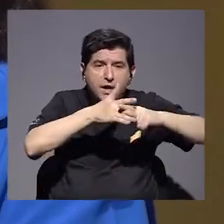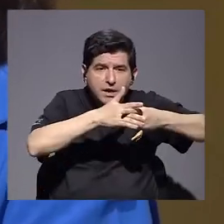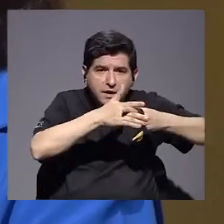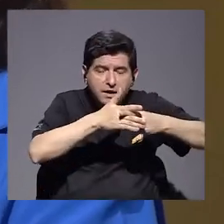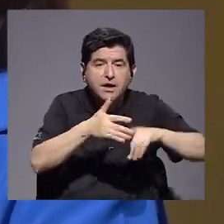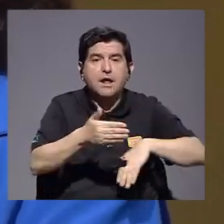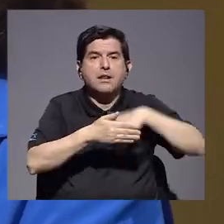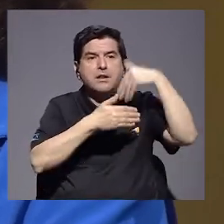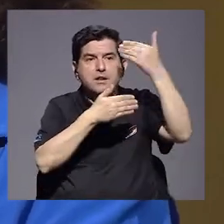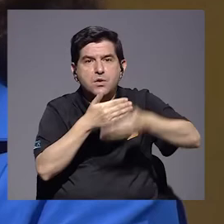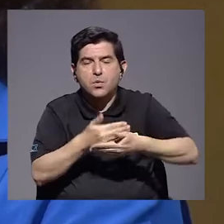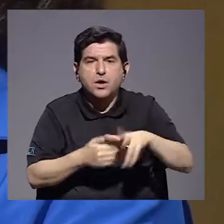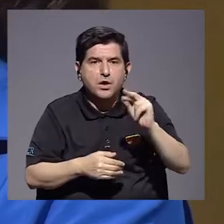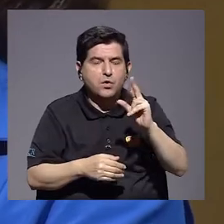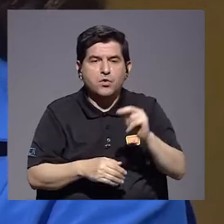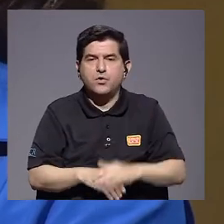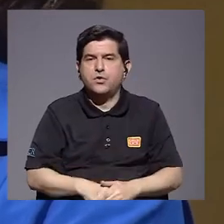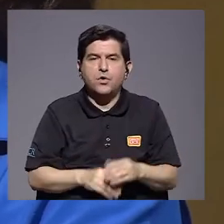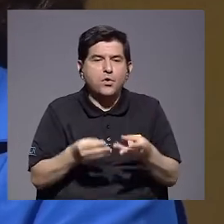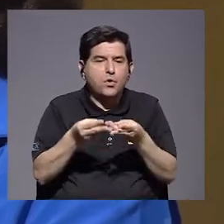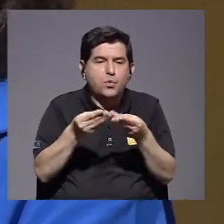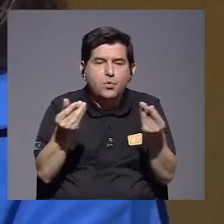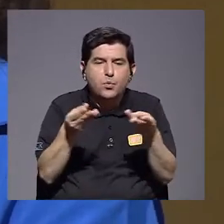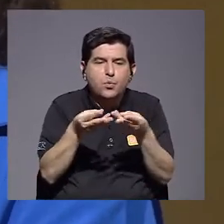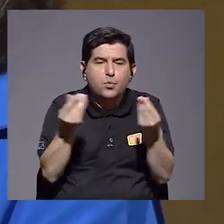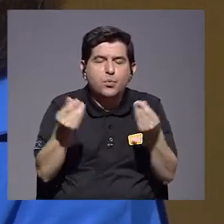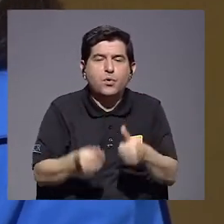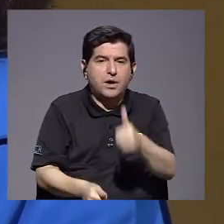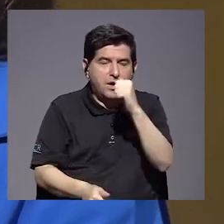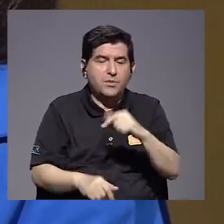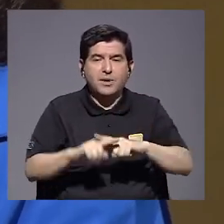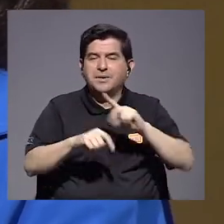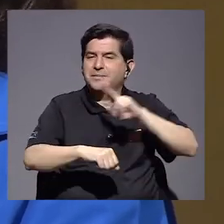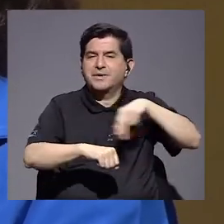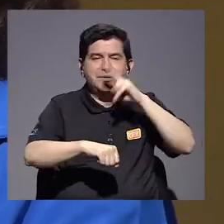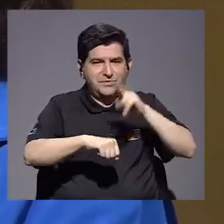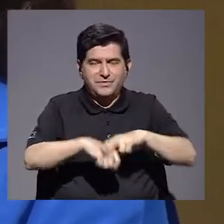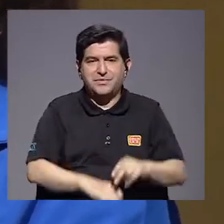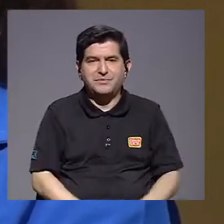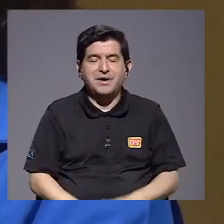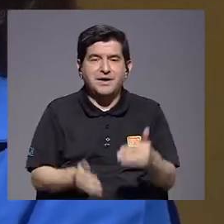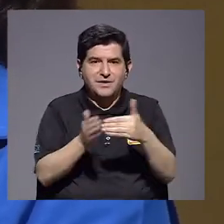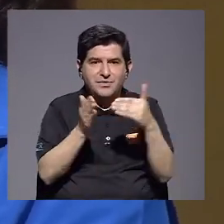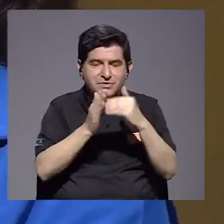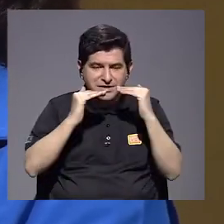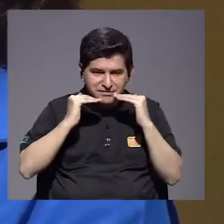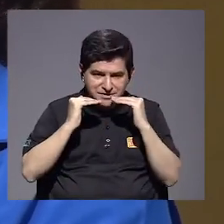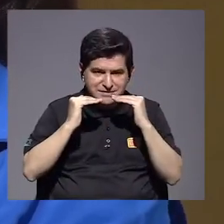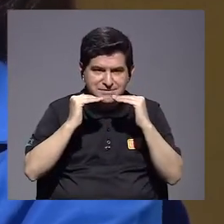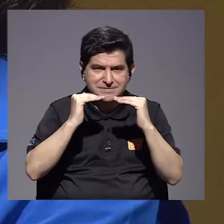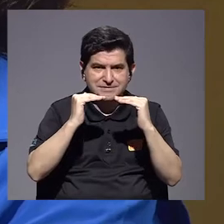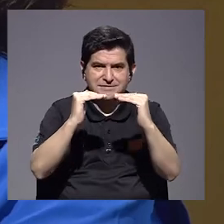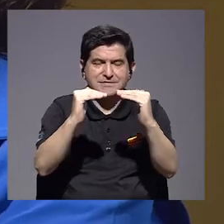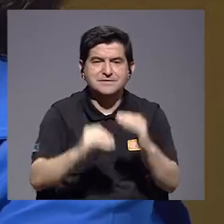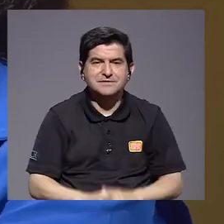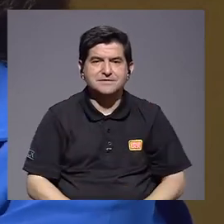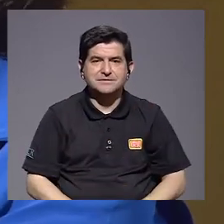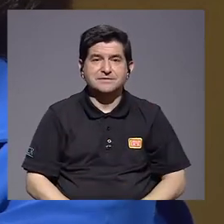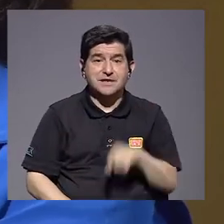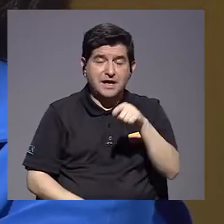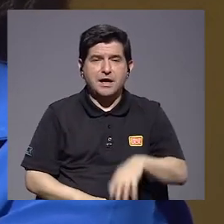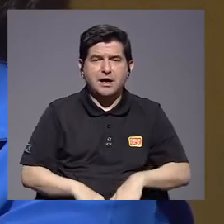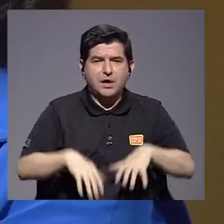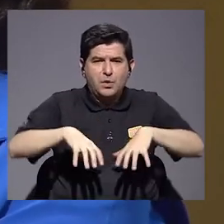mantenimiento para que después no se generen fugas. Pero es muy normal que cuando hay recarpeteo, la